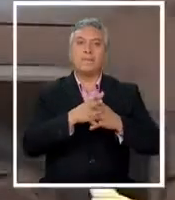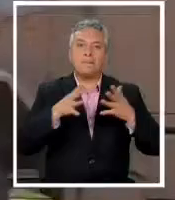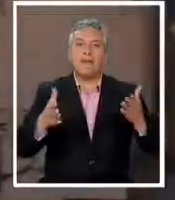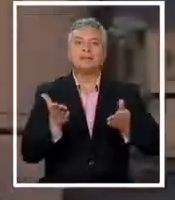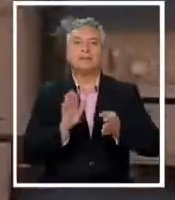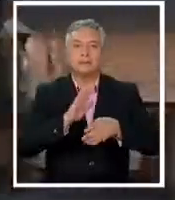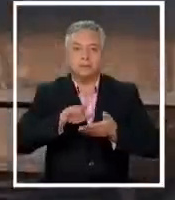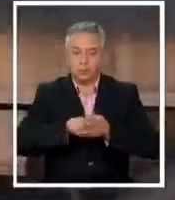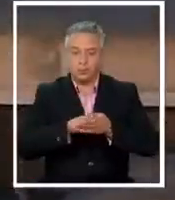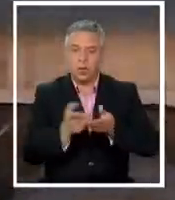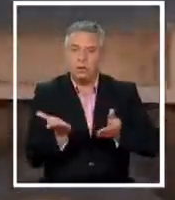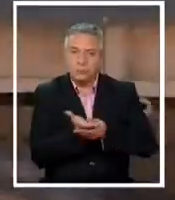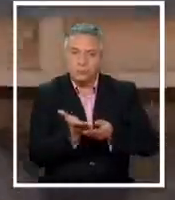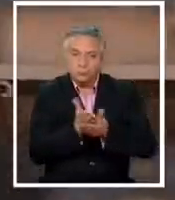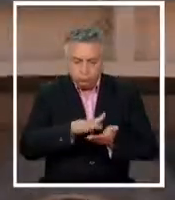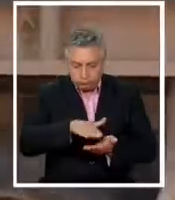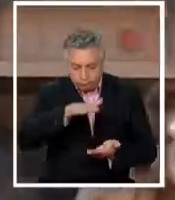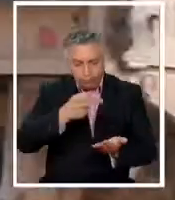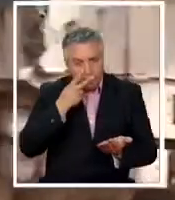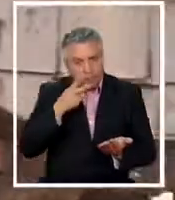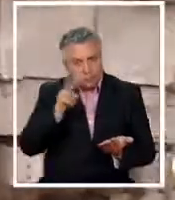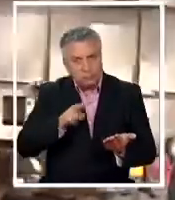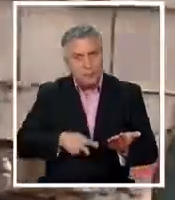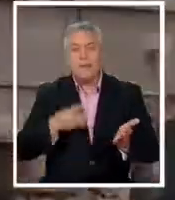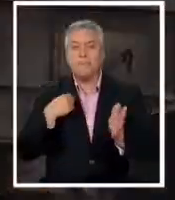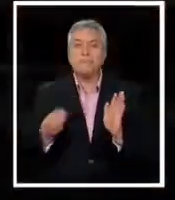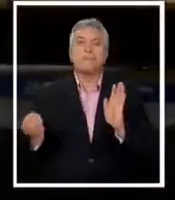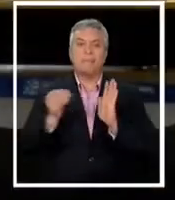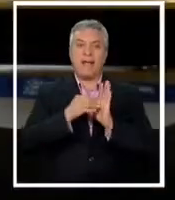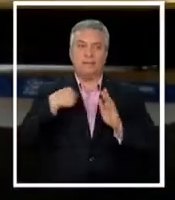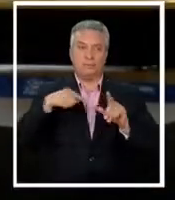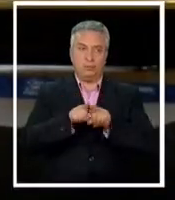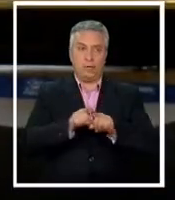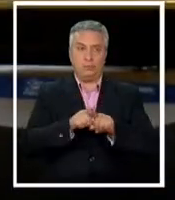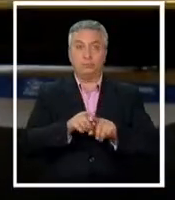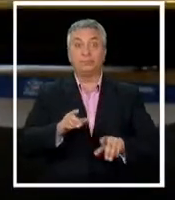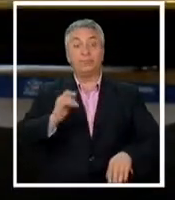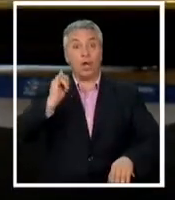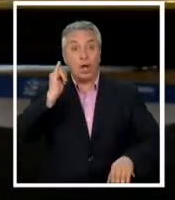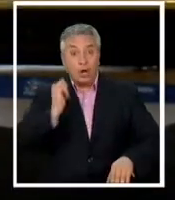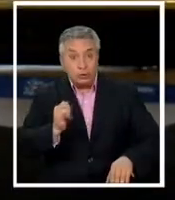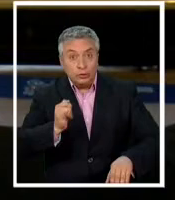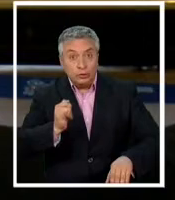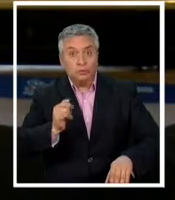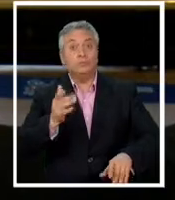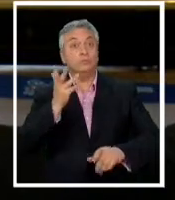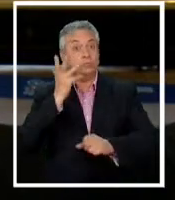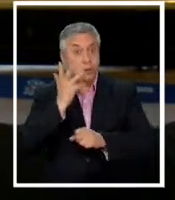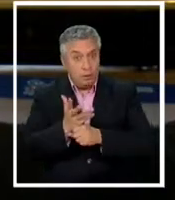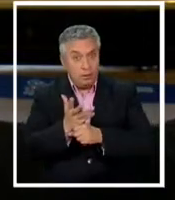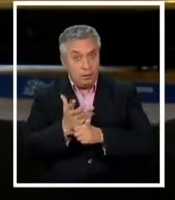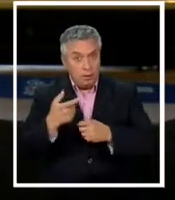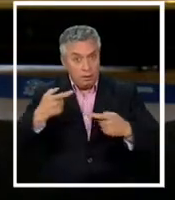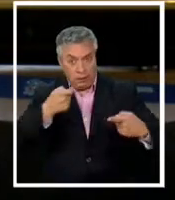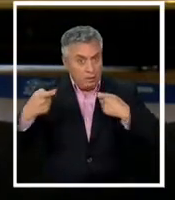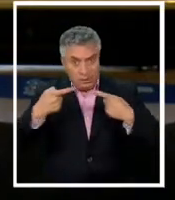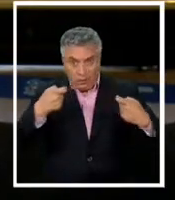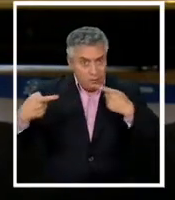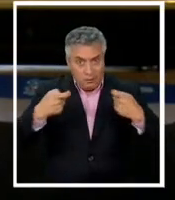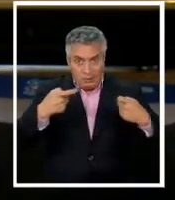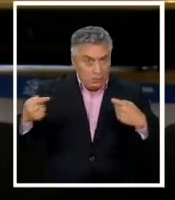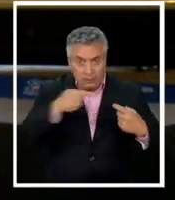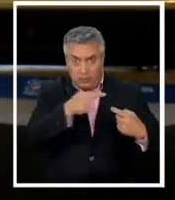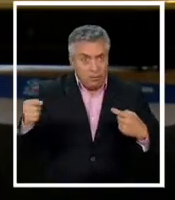antecedentes para hacer sus alegaciones. Si hubo enfrentamiento o no, eso es importante saberlo, porque aquí nos